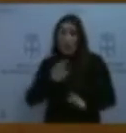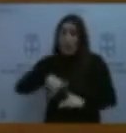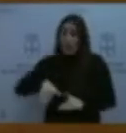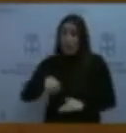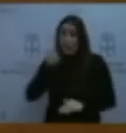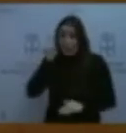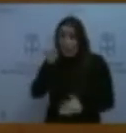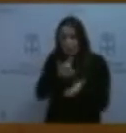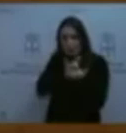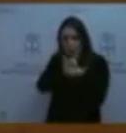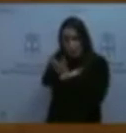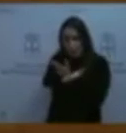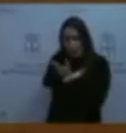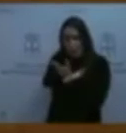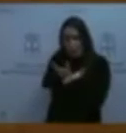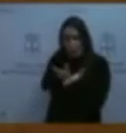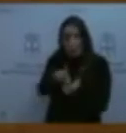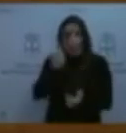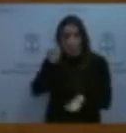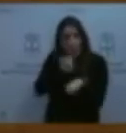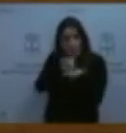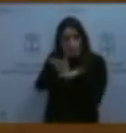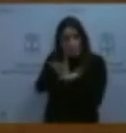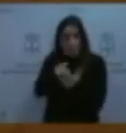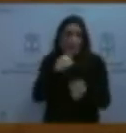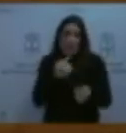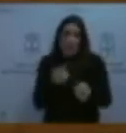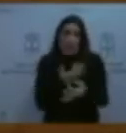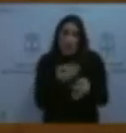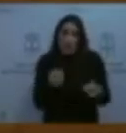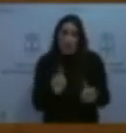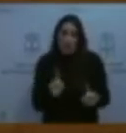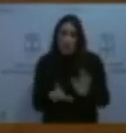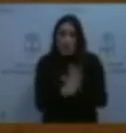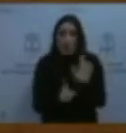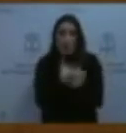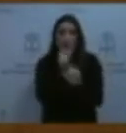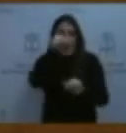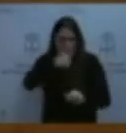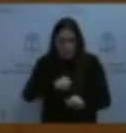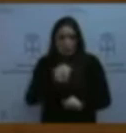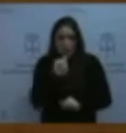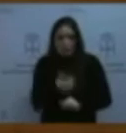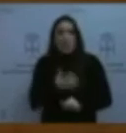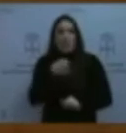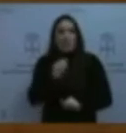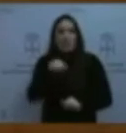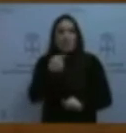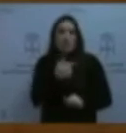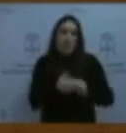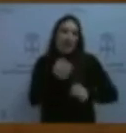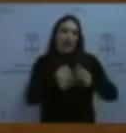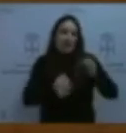del mismo. Acabó con el despido del mismo que fue declarado improcedente, primero aquí y luego en el Supremo.